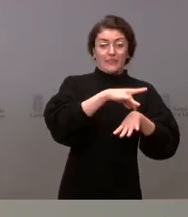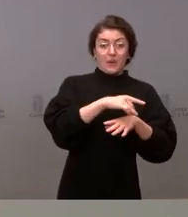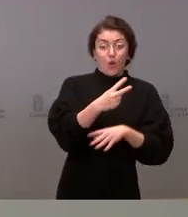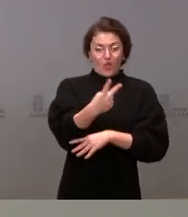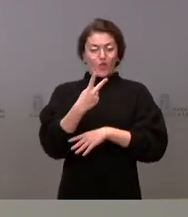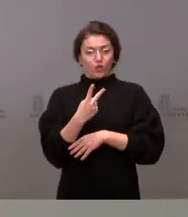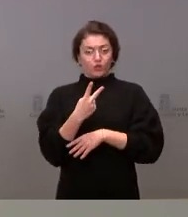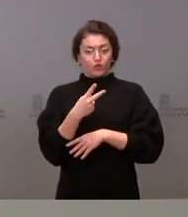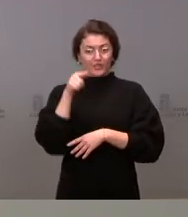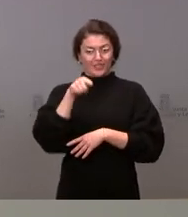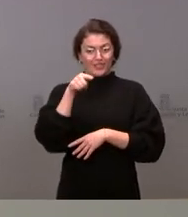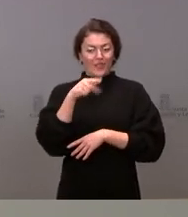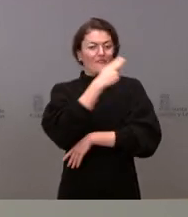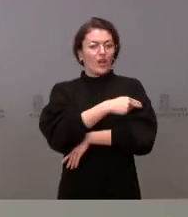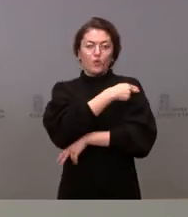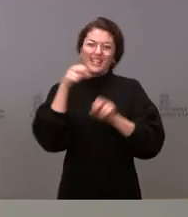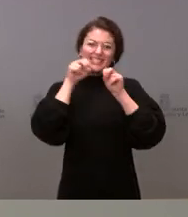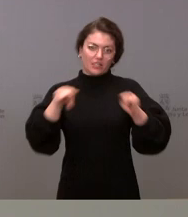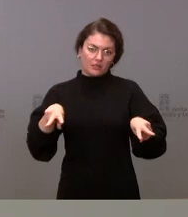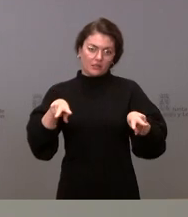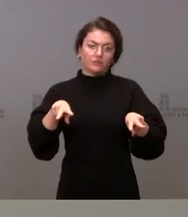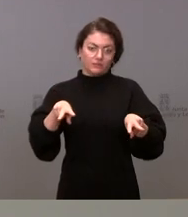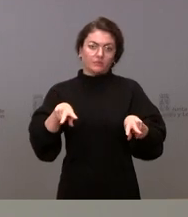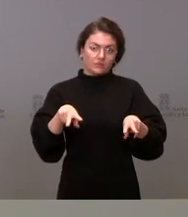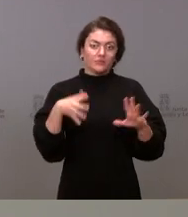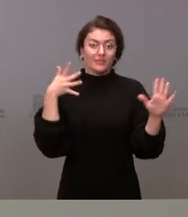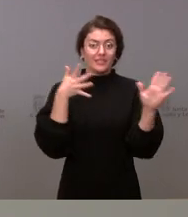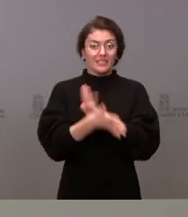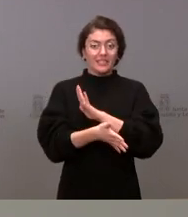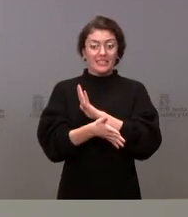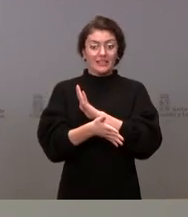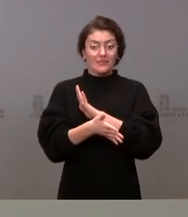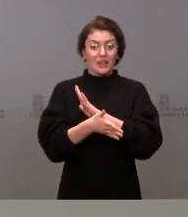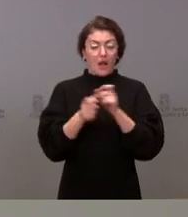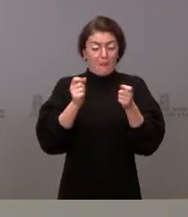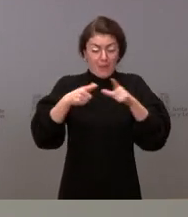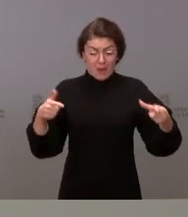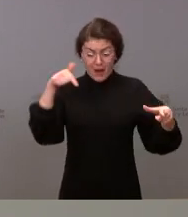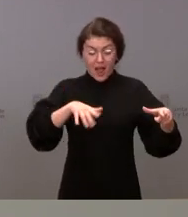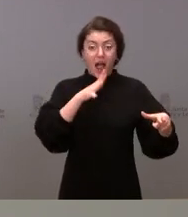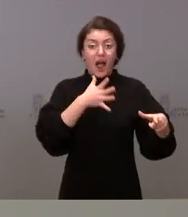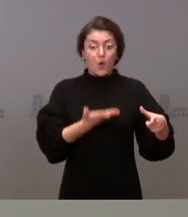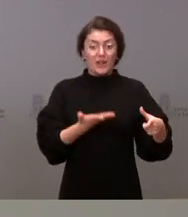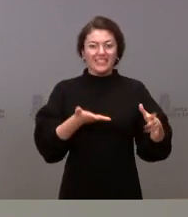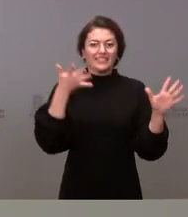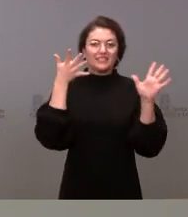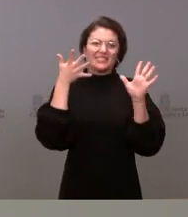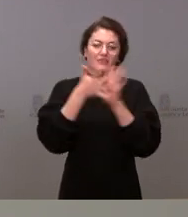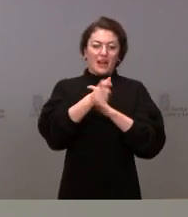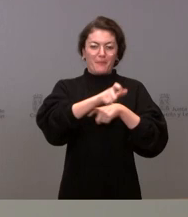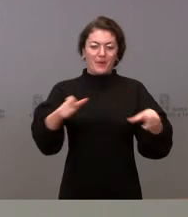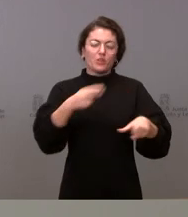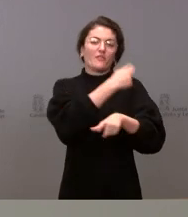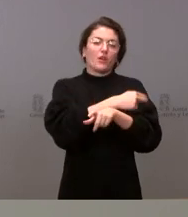las UCIs son no vacunados. Por lo tanto, podemos decir que esta ola es la ola de los no vacunados y también de los